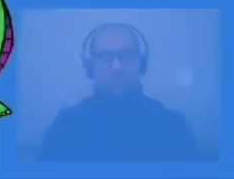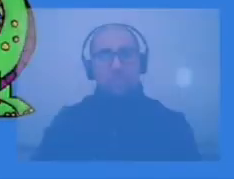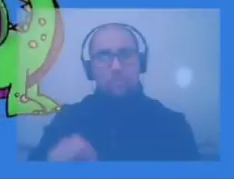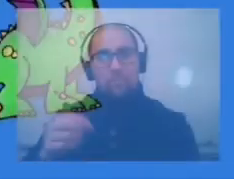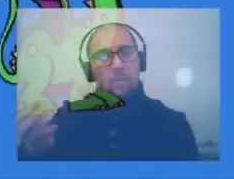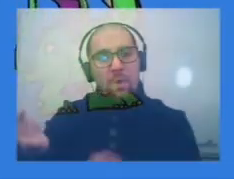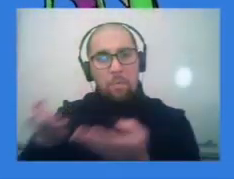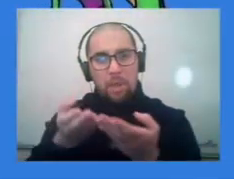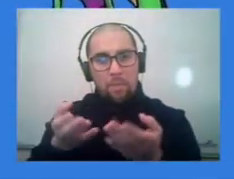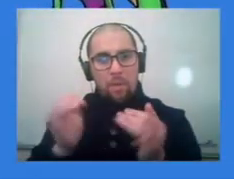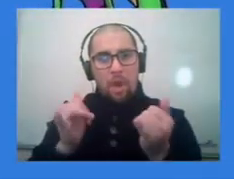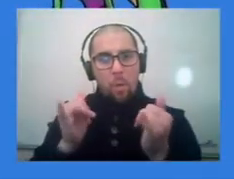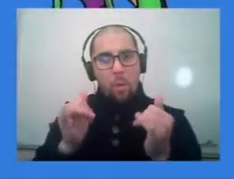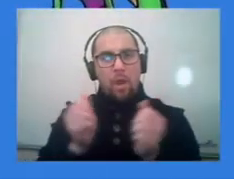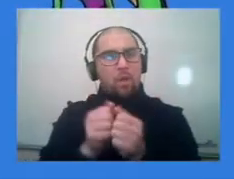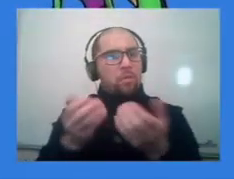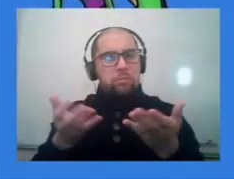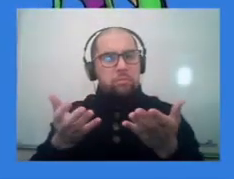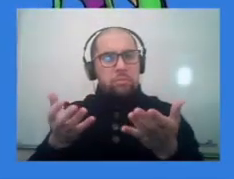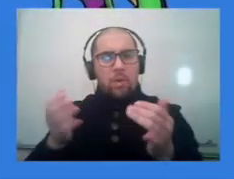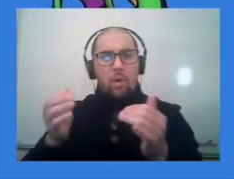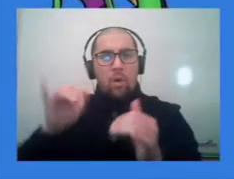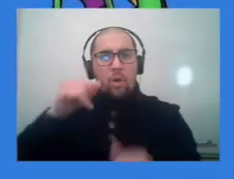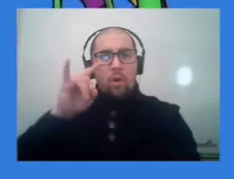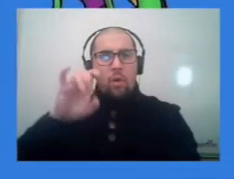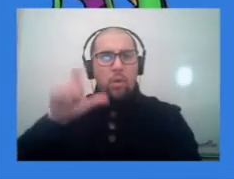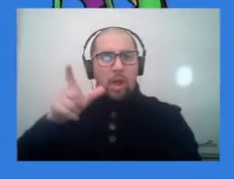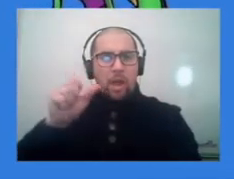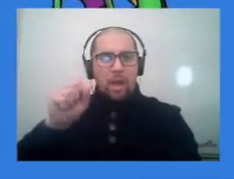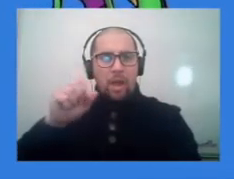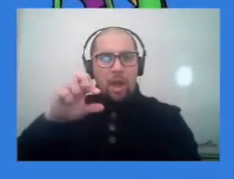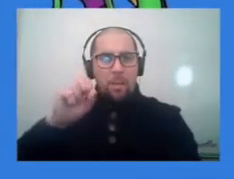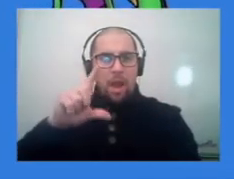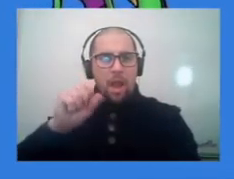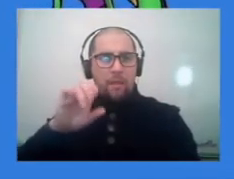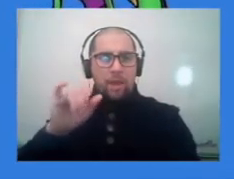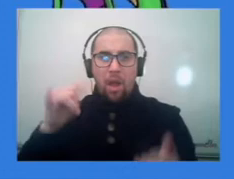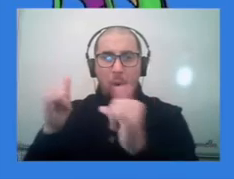Te invitamos a jugar con Juega Palabras.